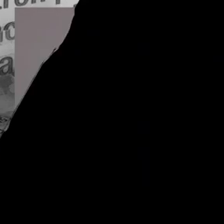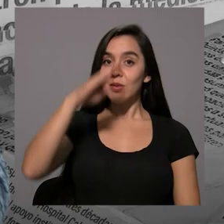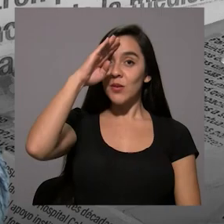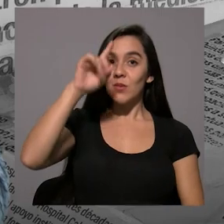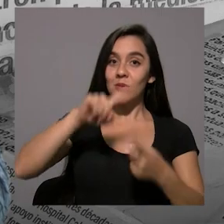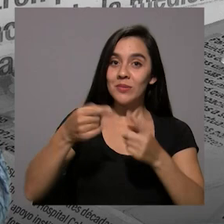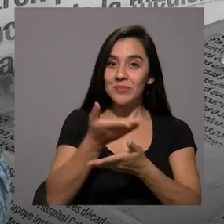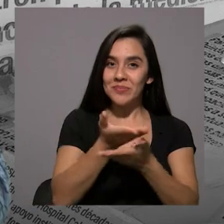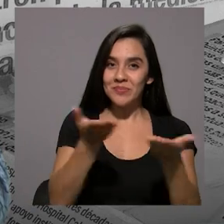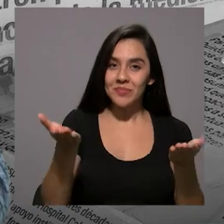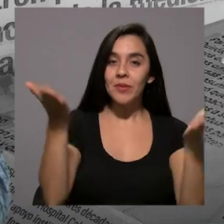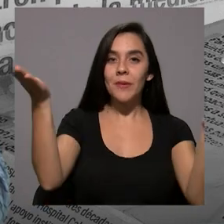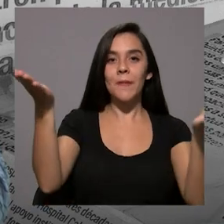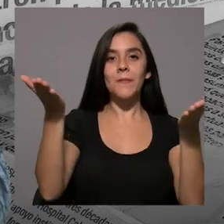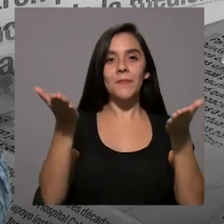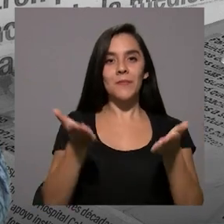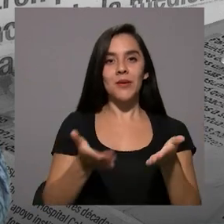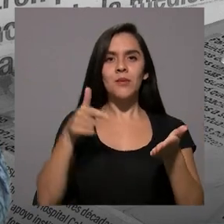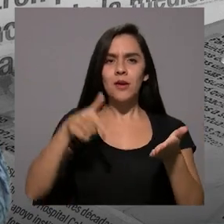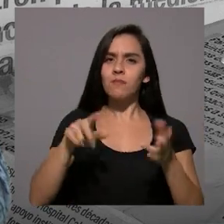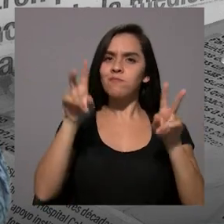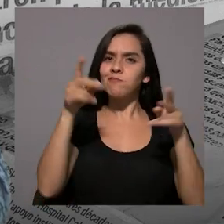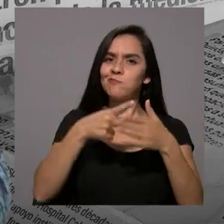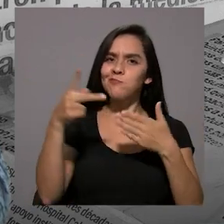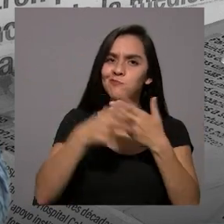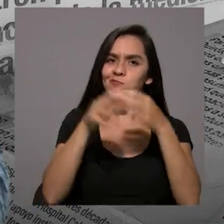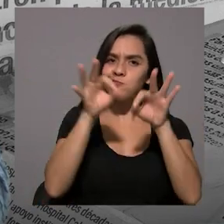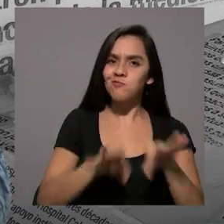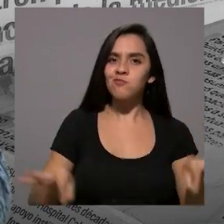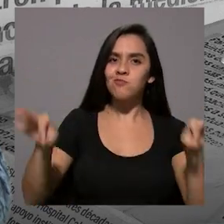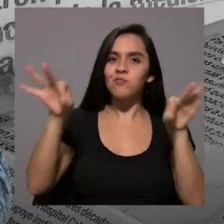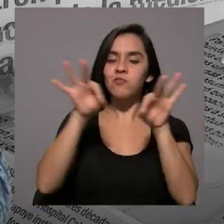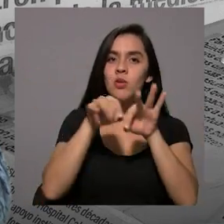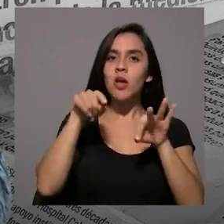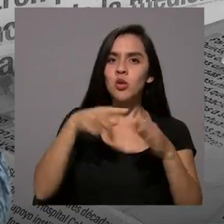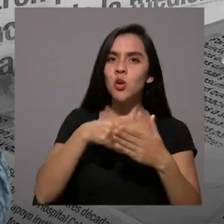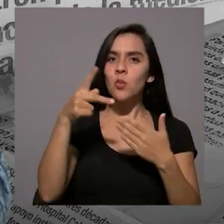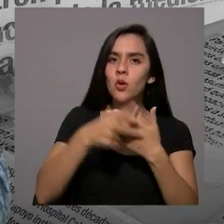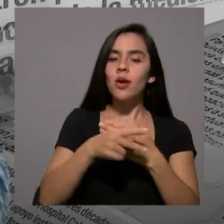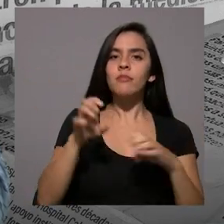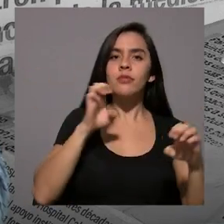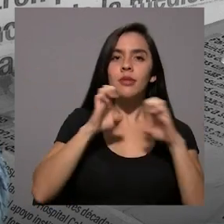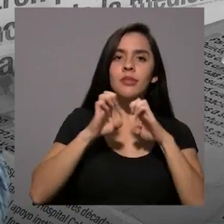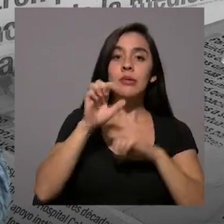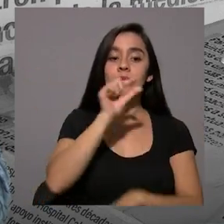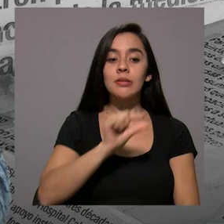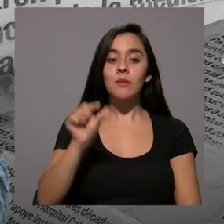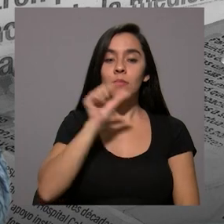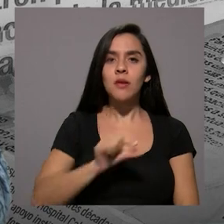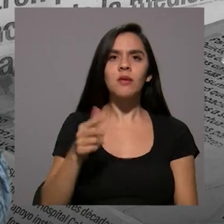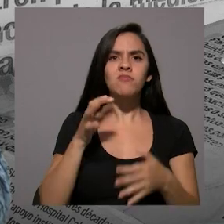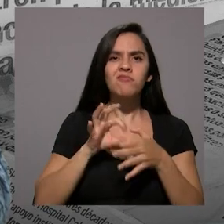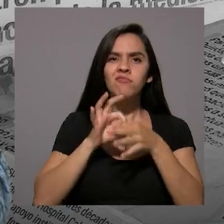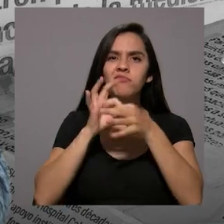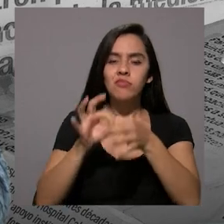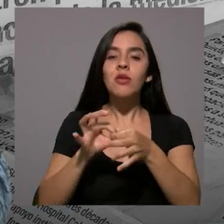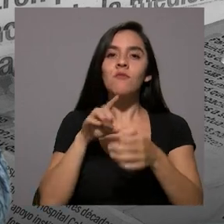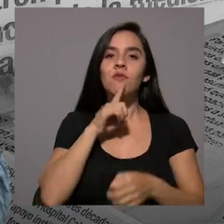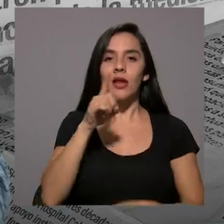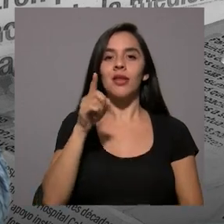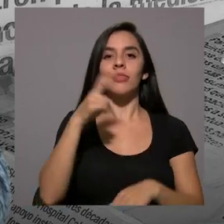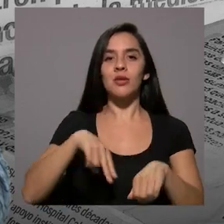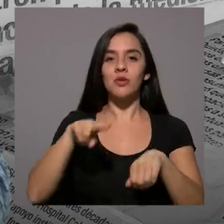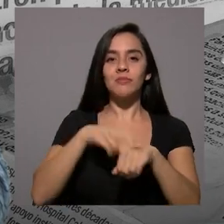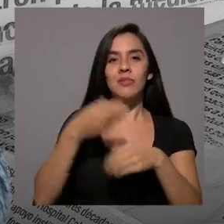Hola amigos y amigas, bienvenidos a Lo que importa, un programa de entrevista semanal sobre la realidad nacional. Les